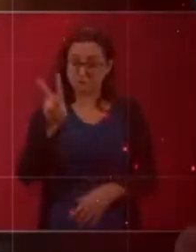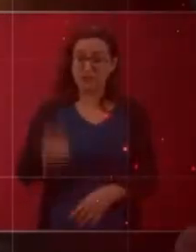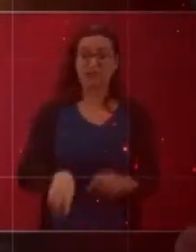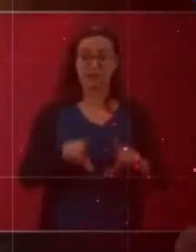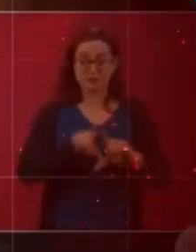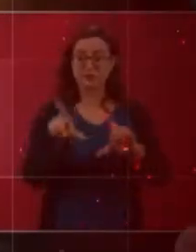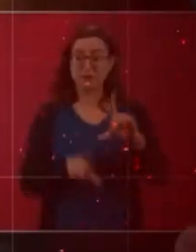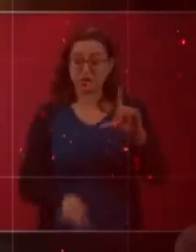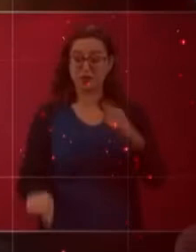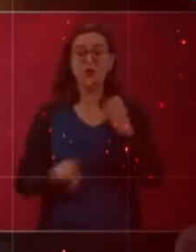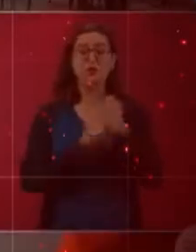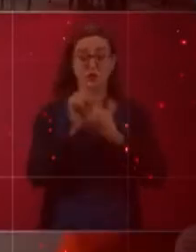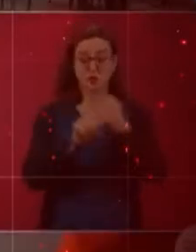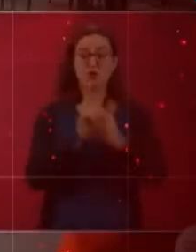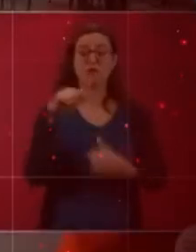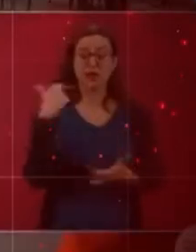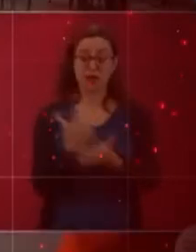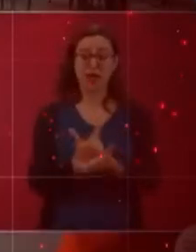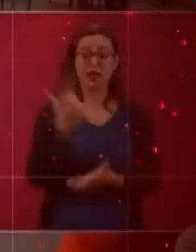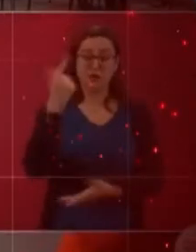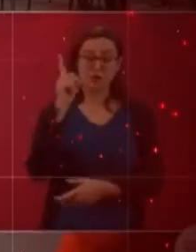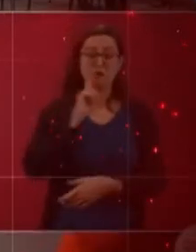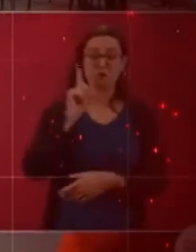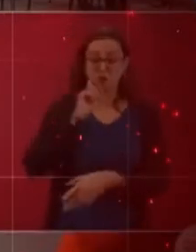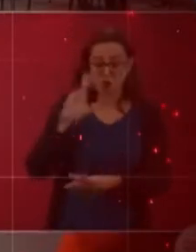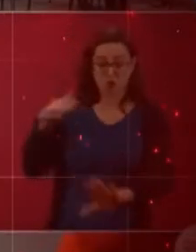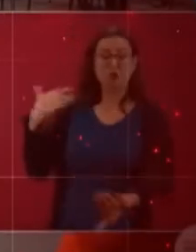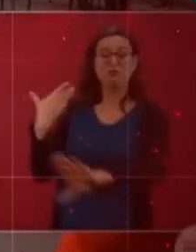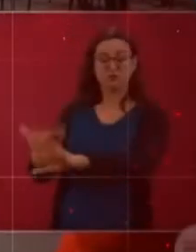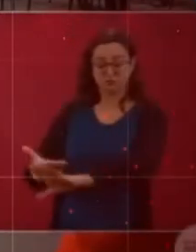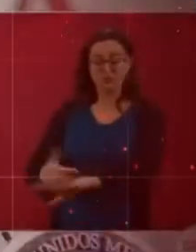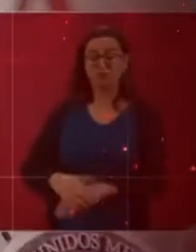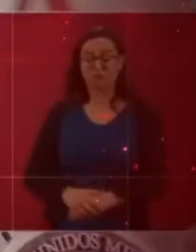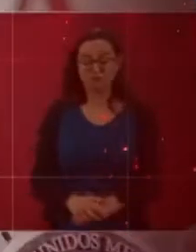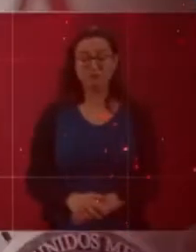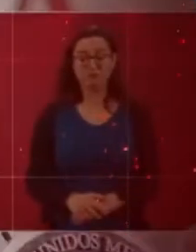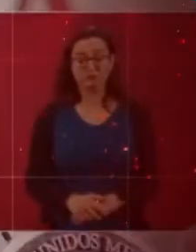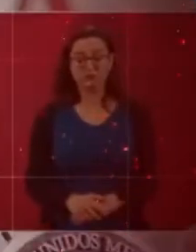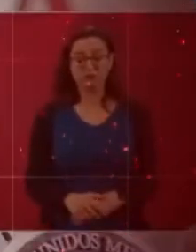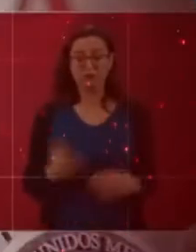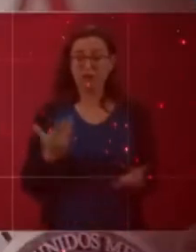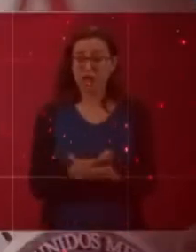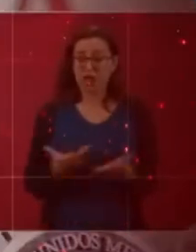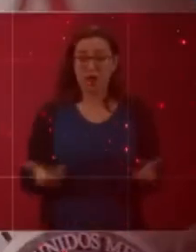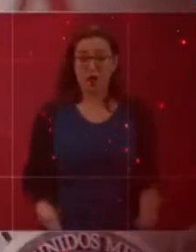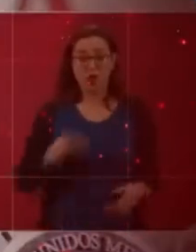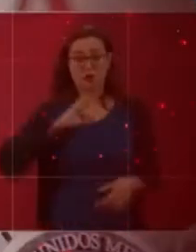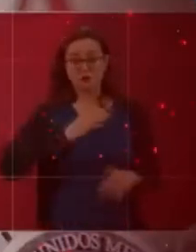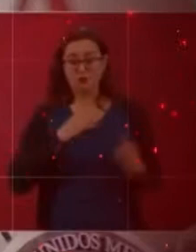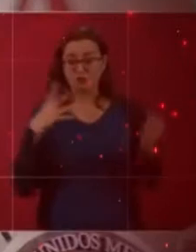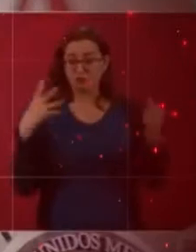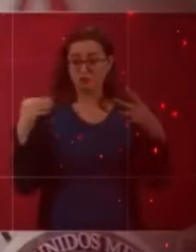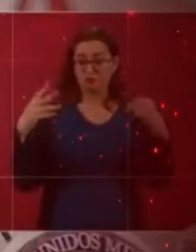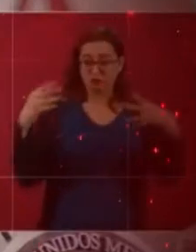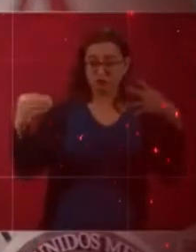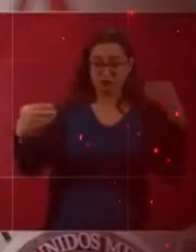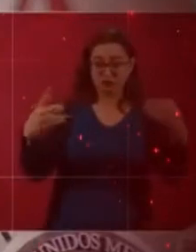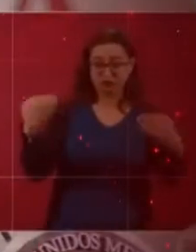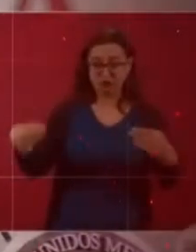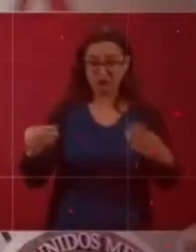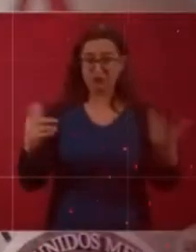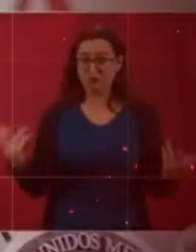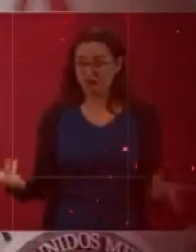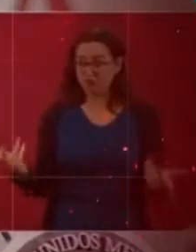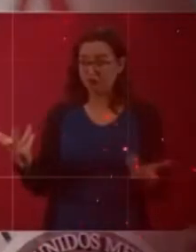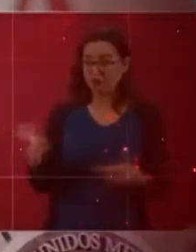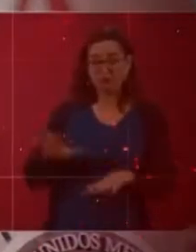enfrentando un importante problema de violencia contra las mujeres y las niñas. La actual pandemia nos ha demostrado que la violencia contra las mujeres y